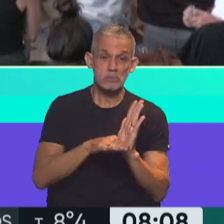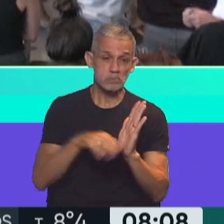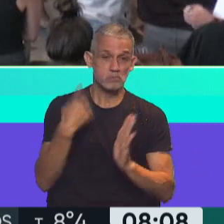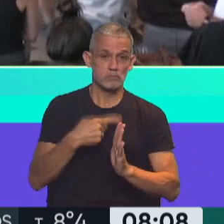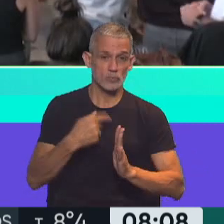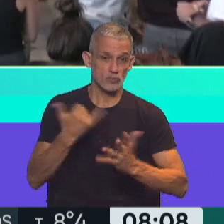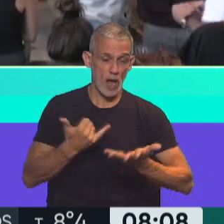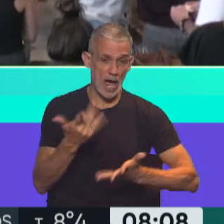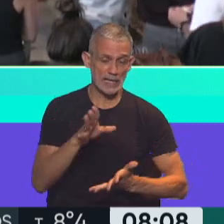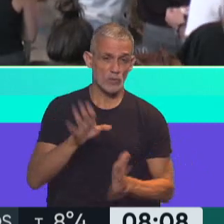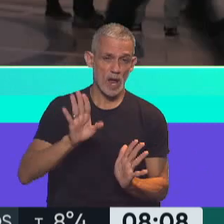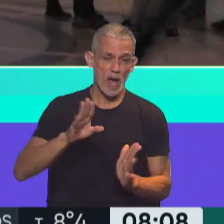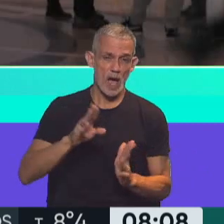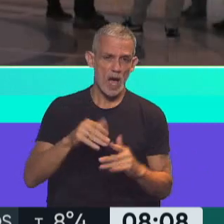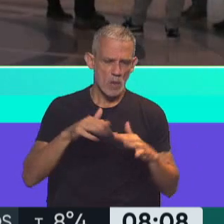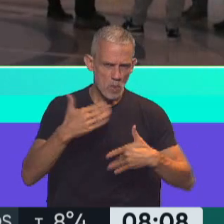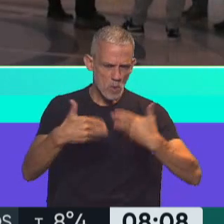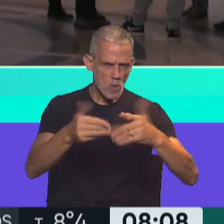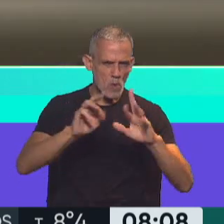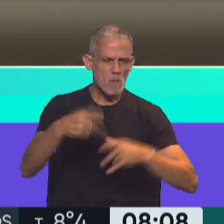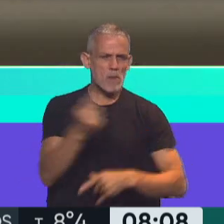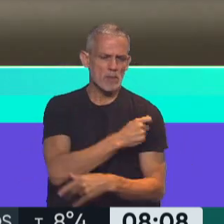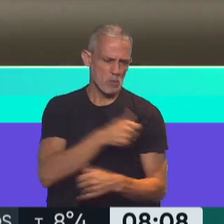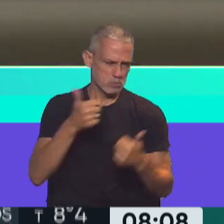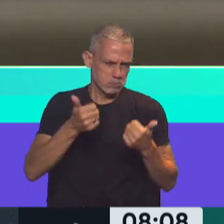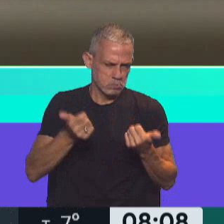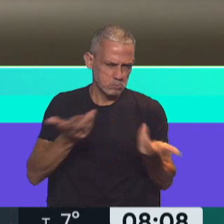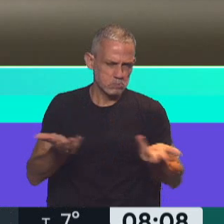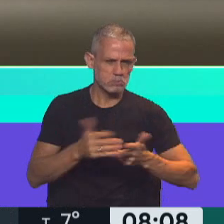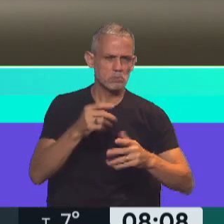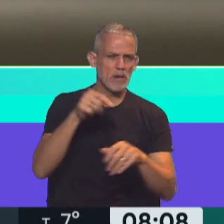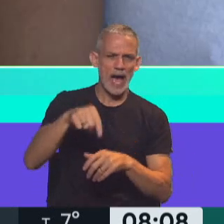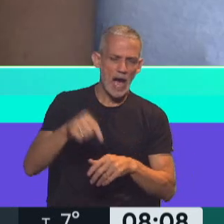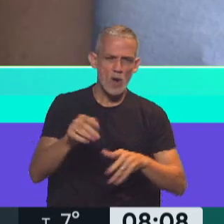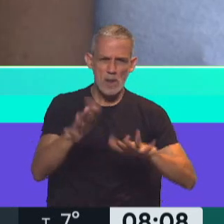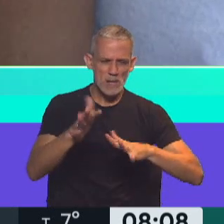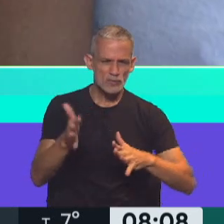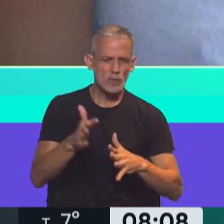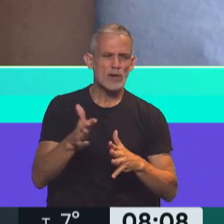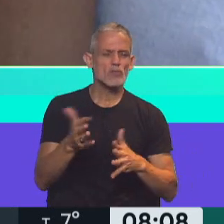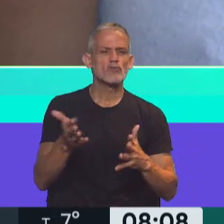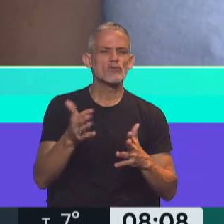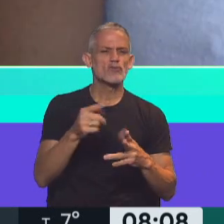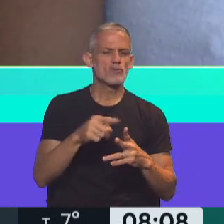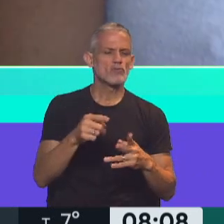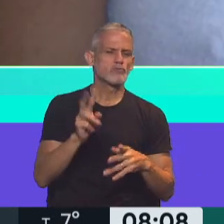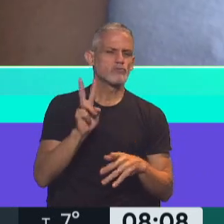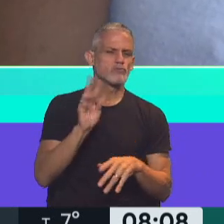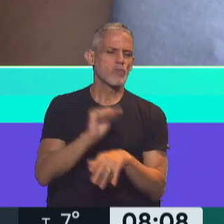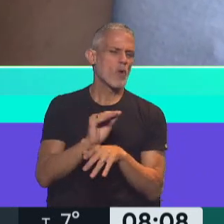tenemos una excelente campaña de vacunación. En este momento tenemos muy buenas coberturas,